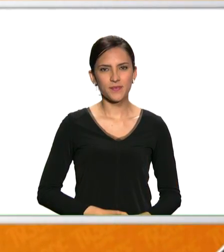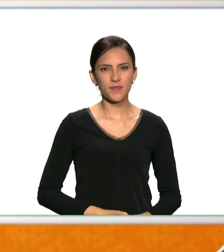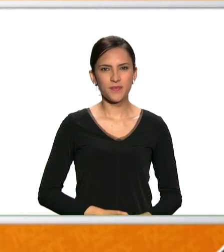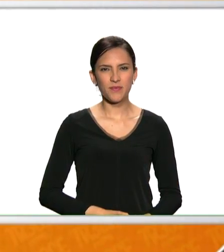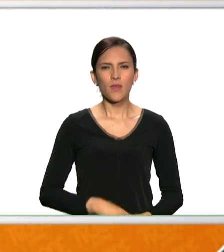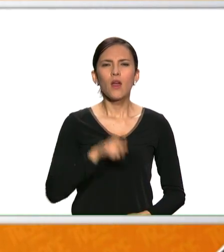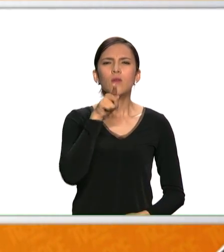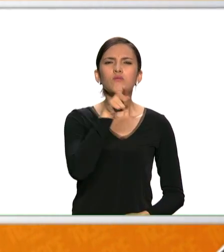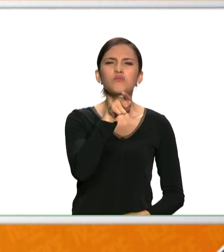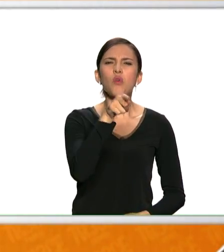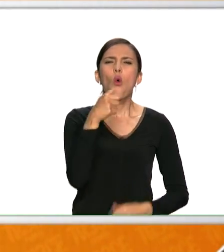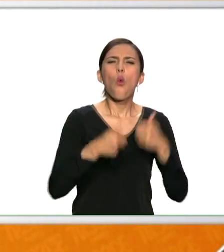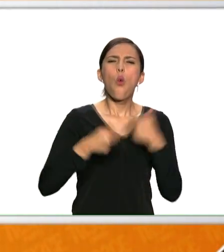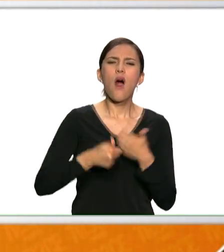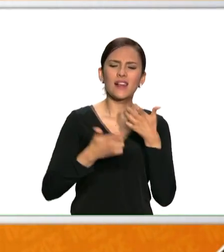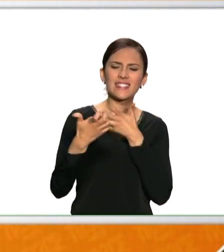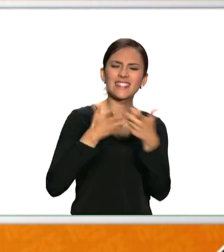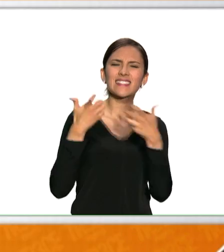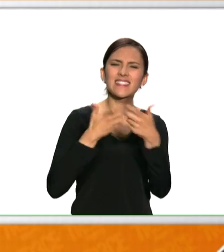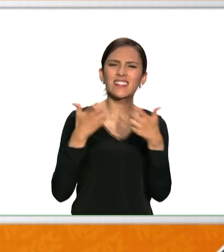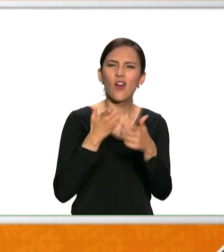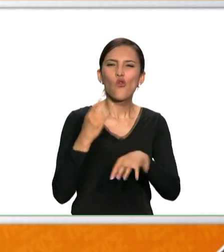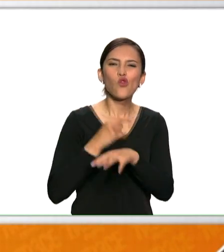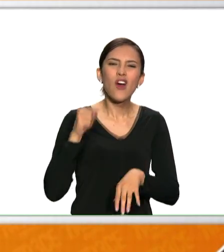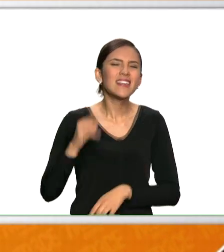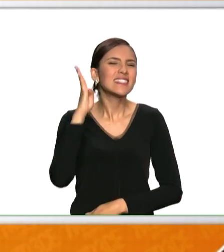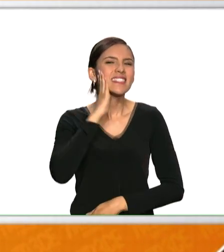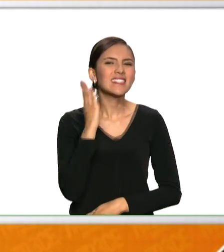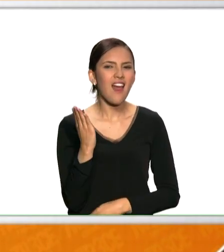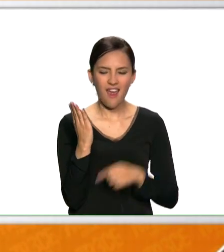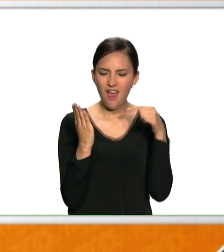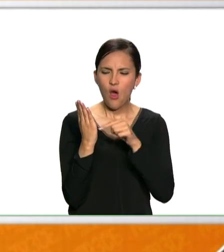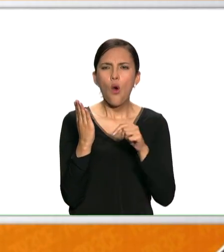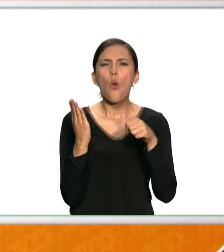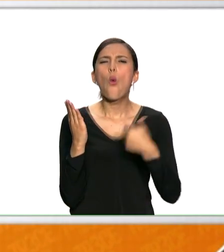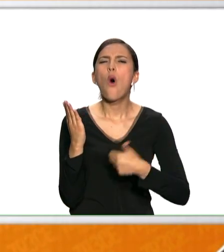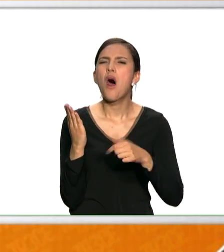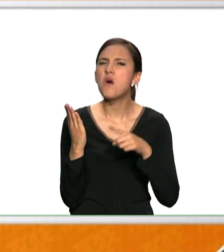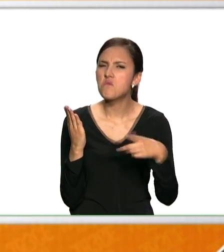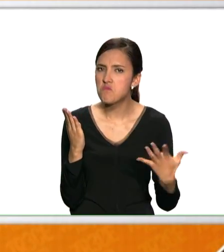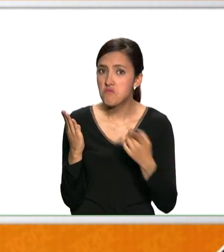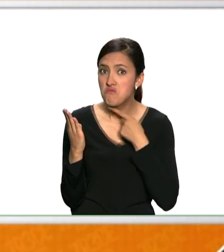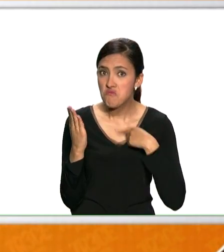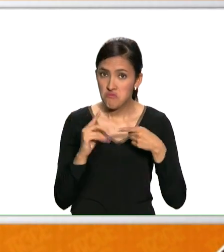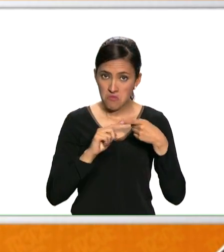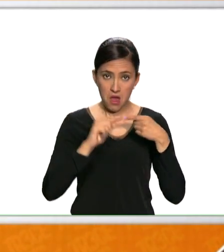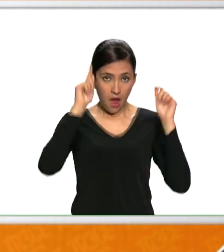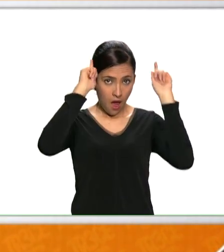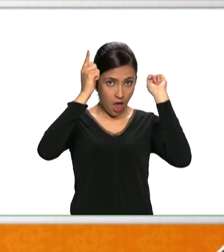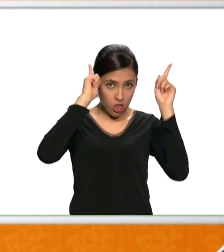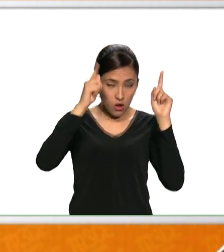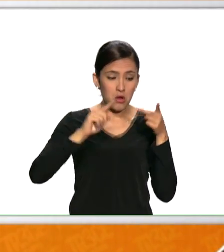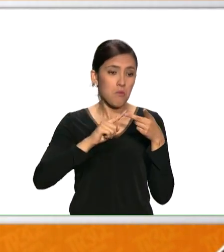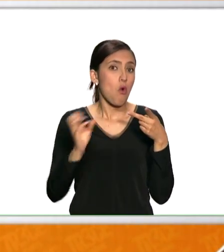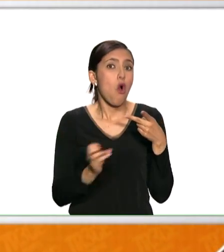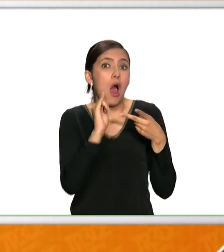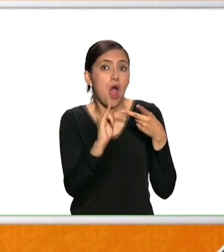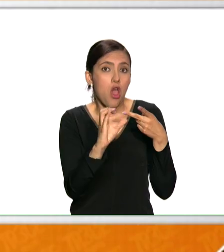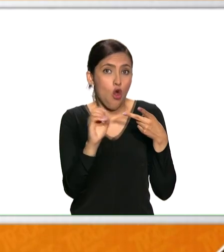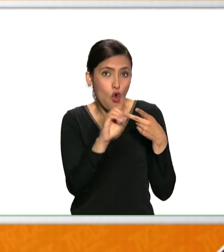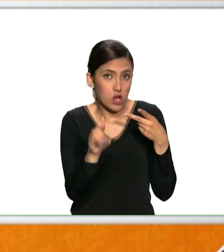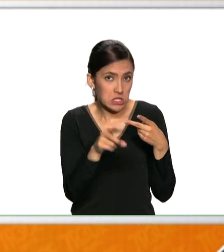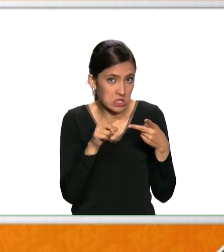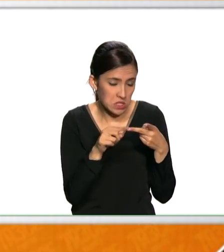¿Usted qué sistema operativo prefiere en su dispositivo móvil? ¿A usted le gusta Android? ¿Tal vez prefiere